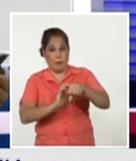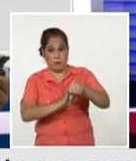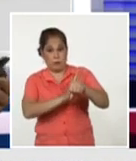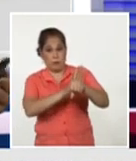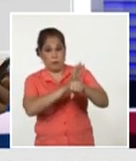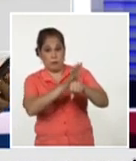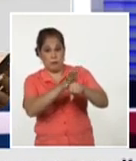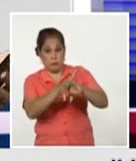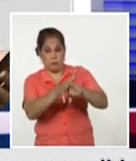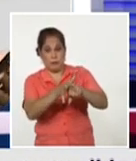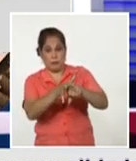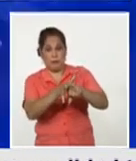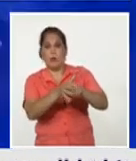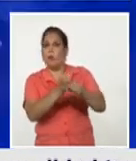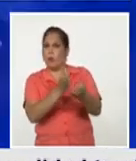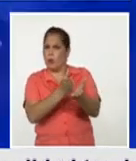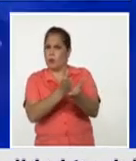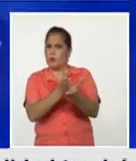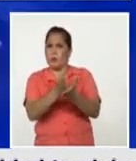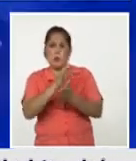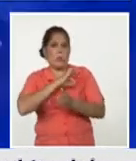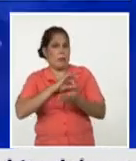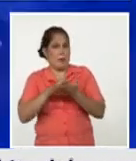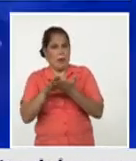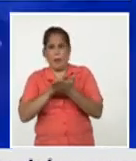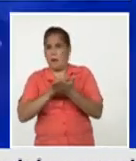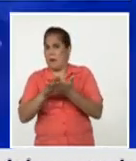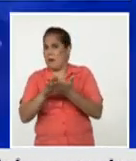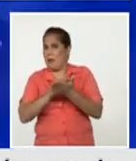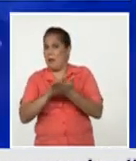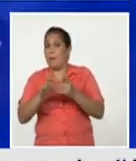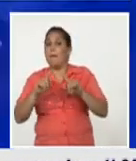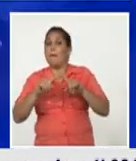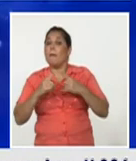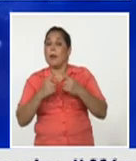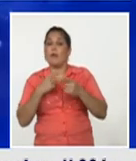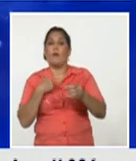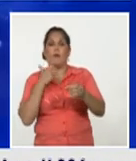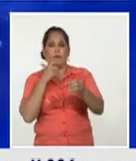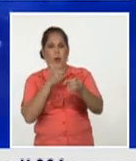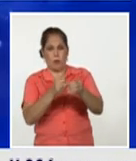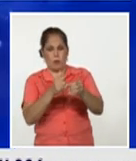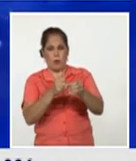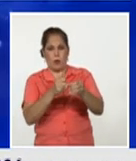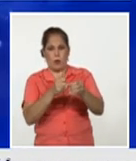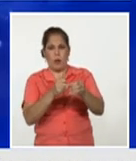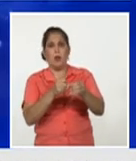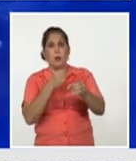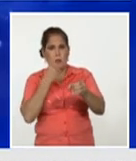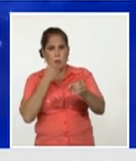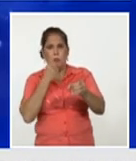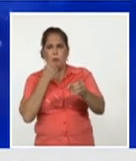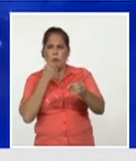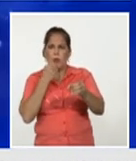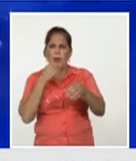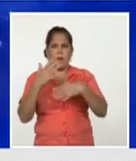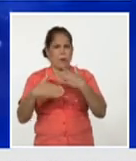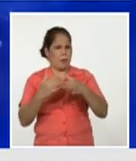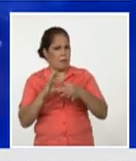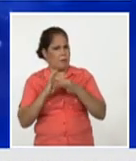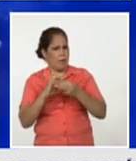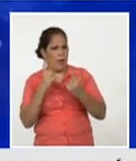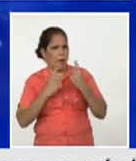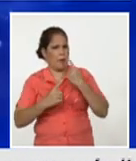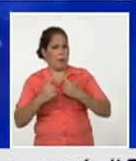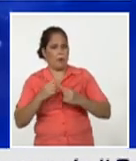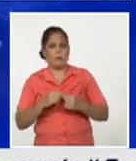cursa asintomática sin embargo lo vacunan tendría efectos adversos a ver